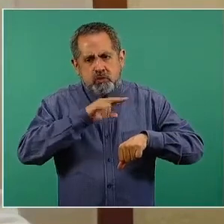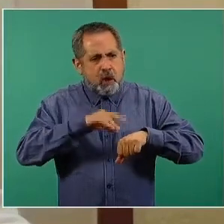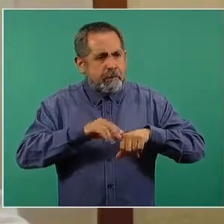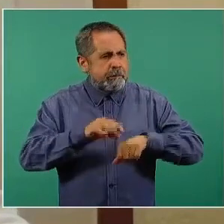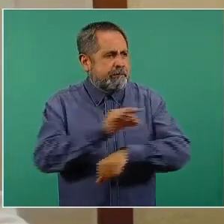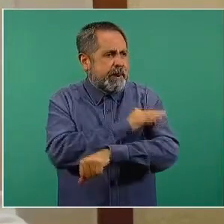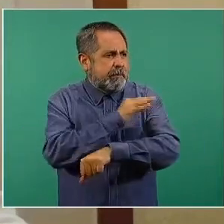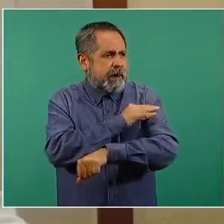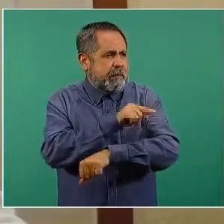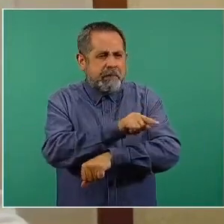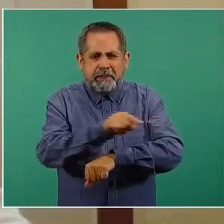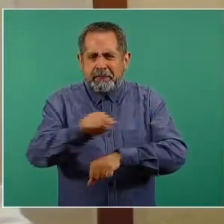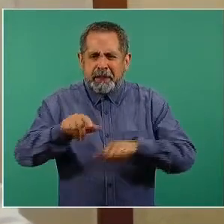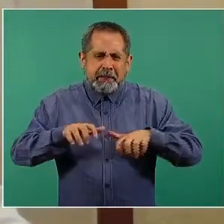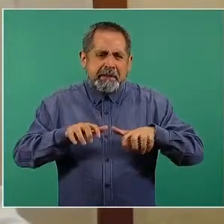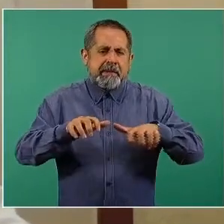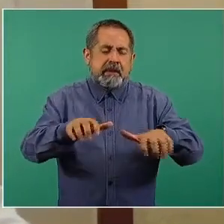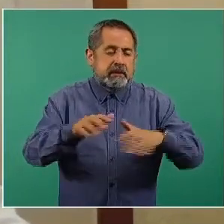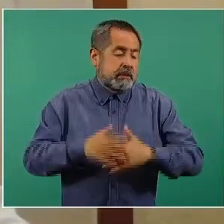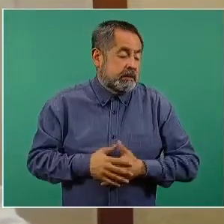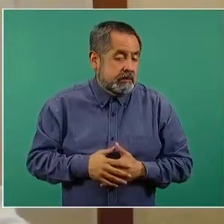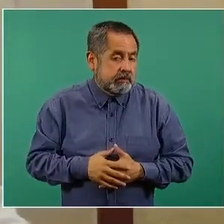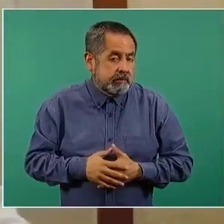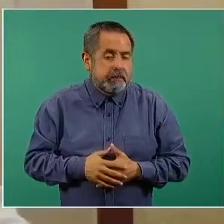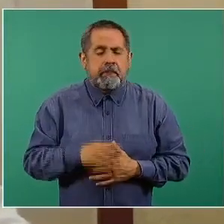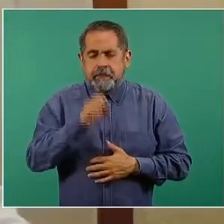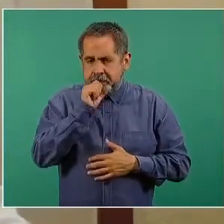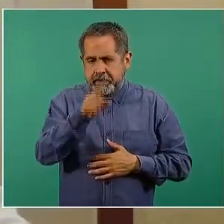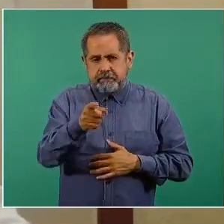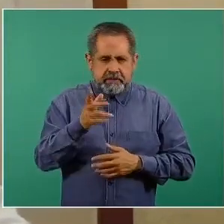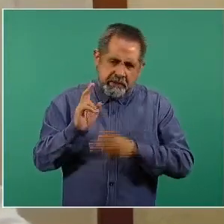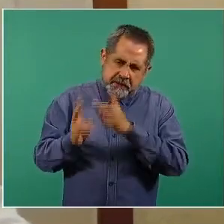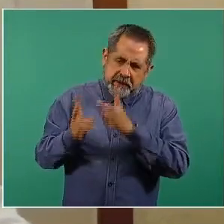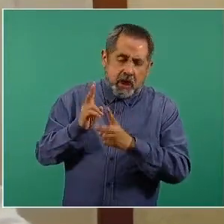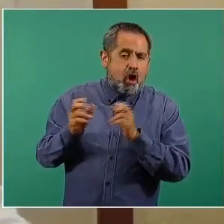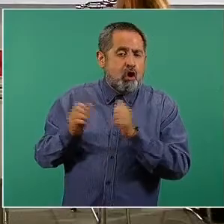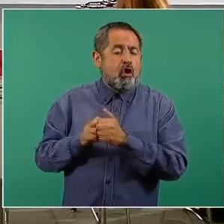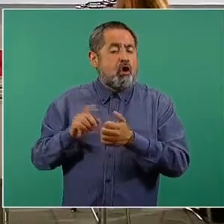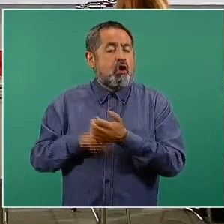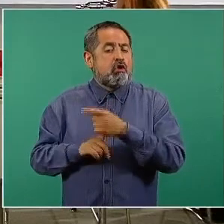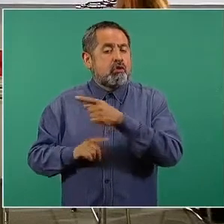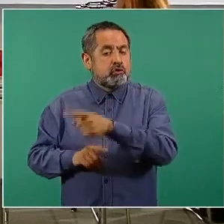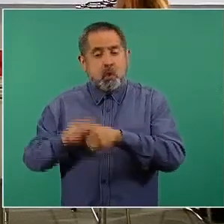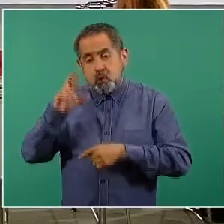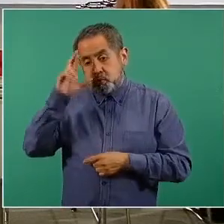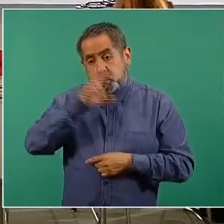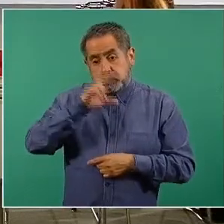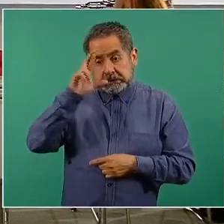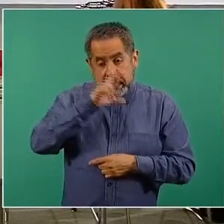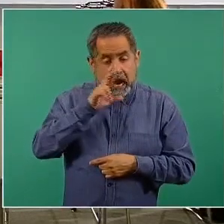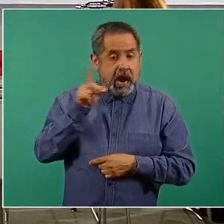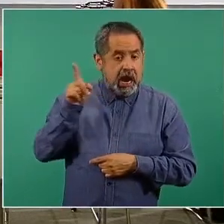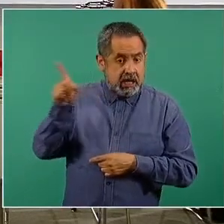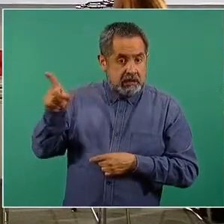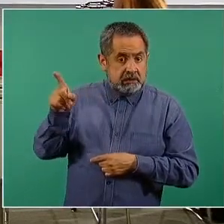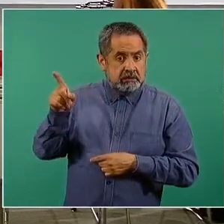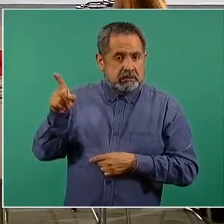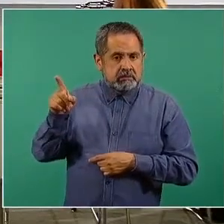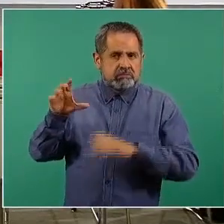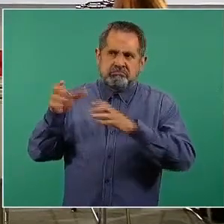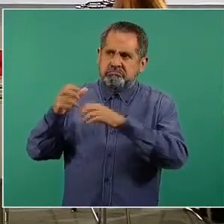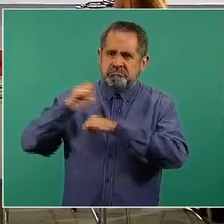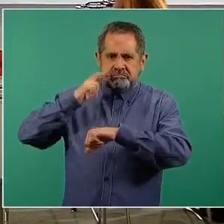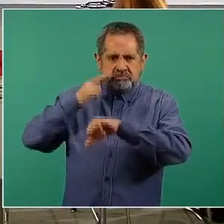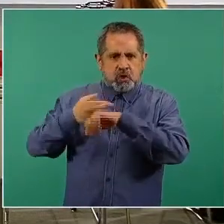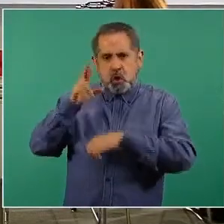También sabemos, hemos tenido conversación de reglas de Rusia, el Fondo Ruso de Inversión